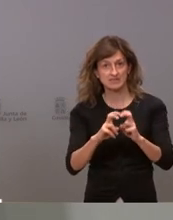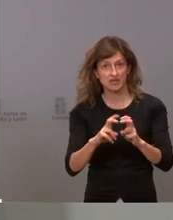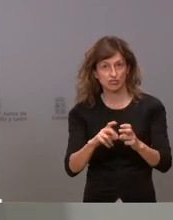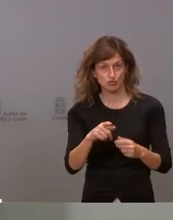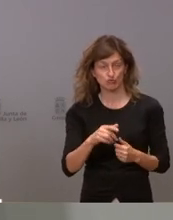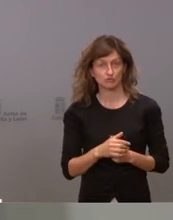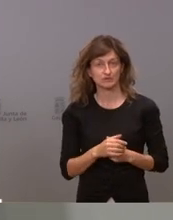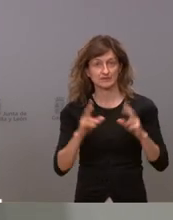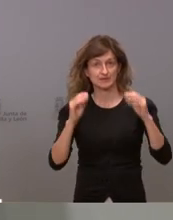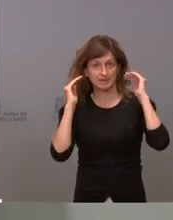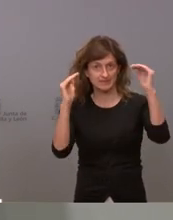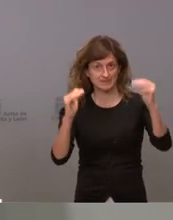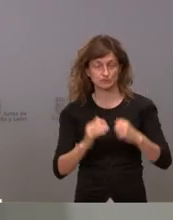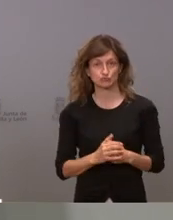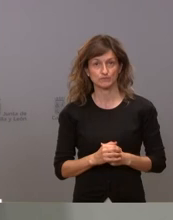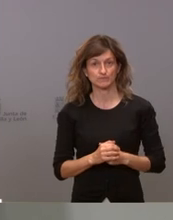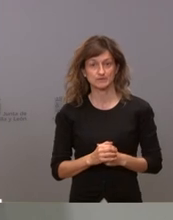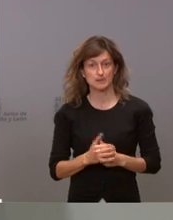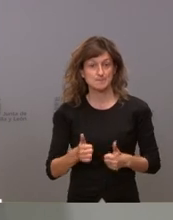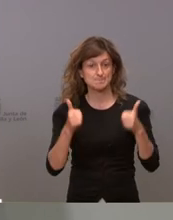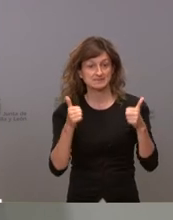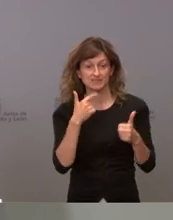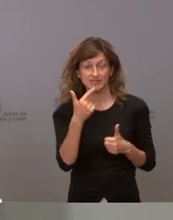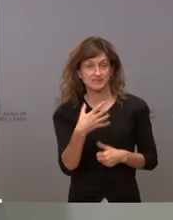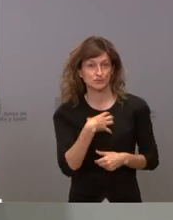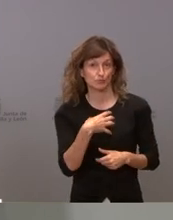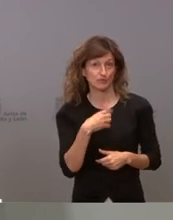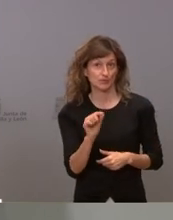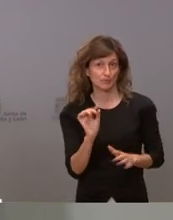al techo no puedo decirle más en este momento